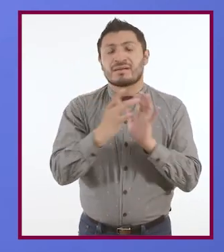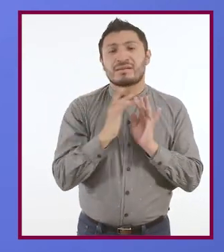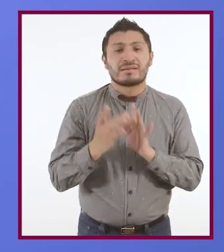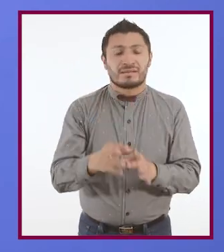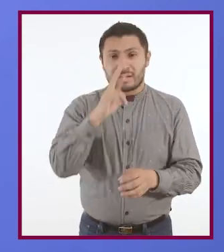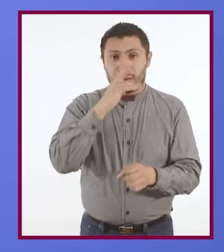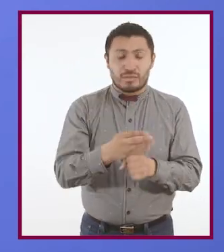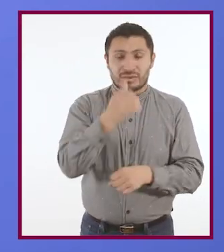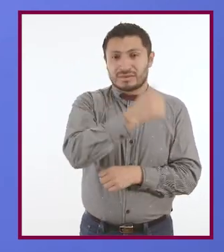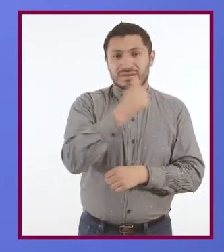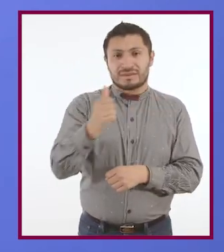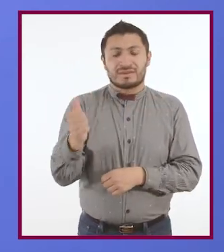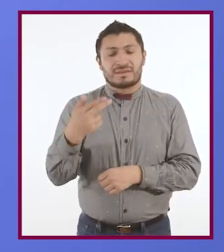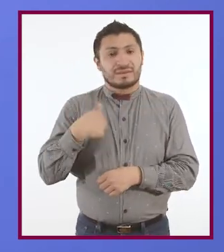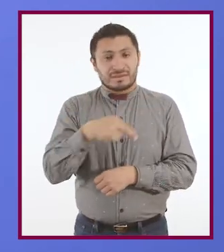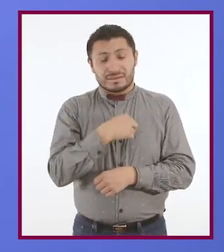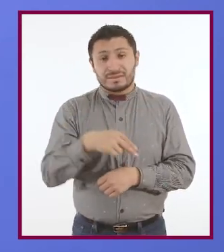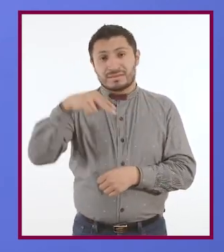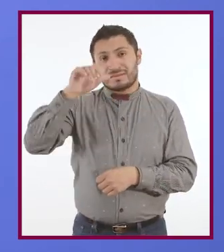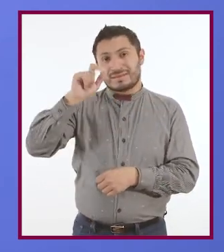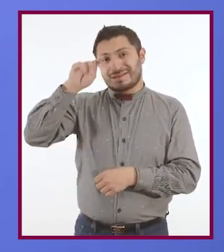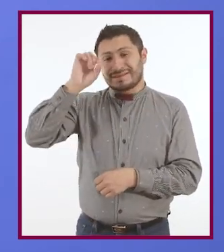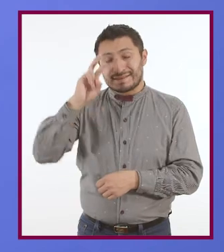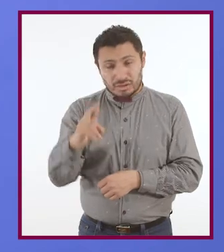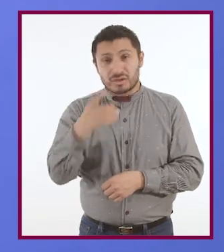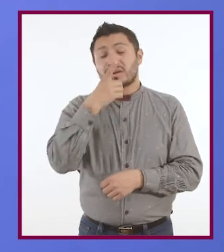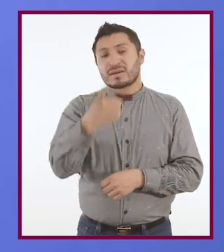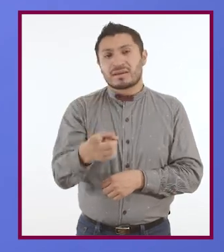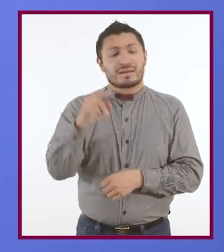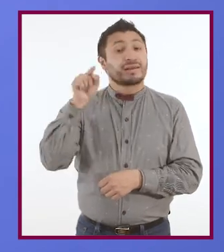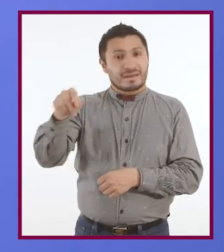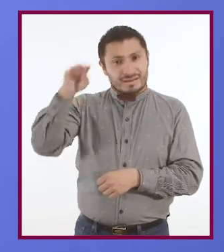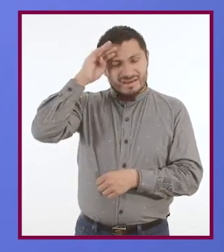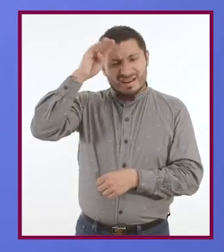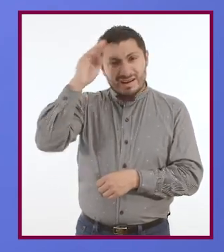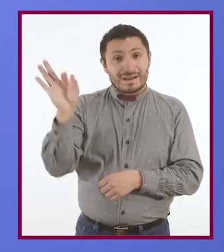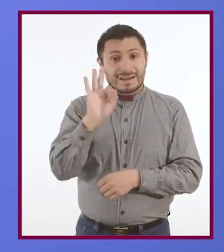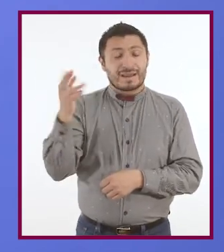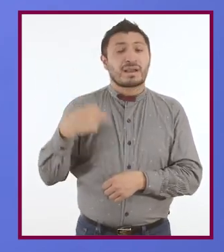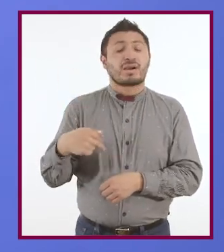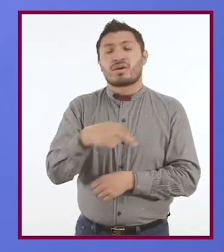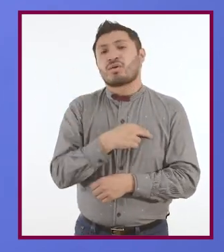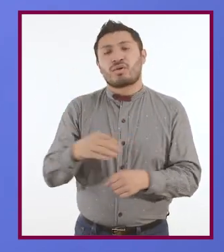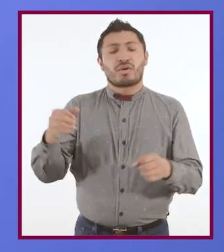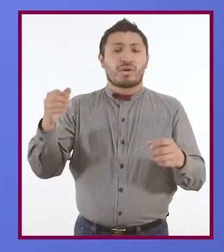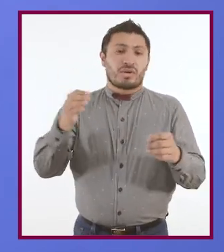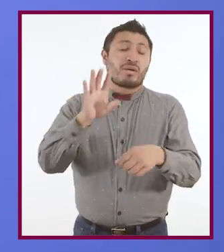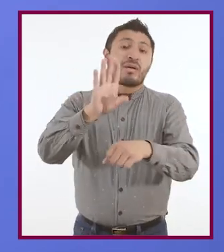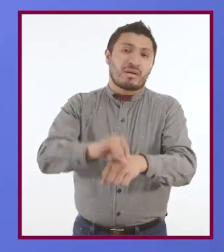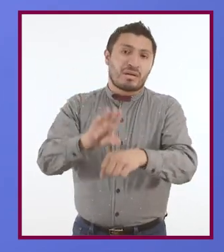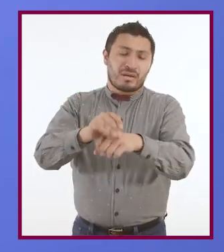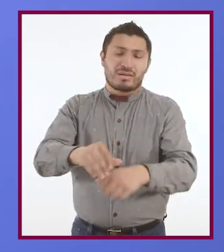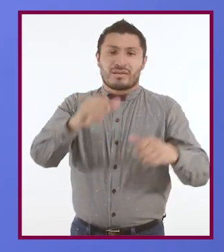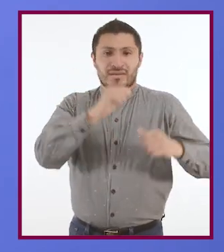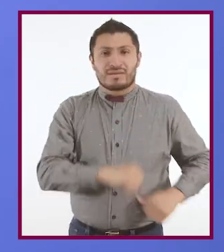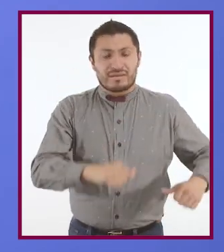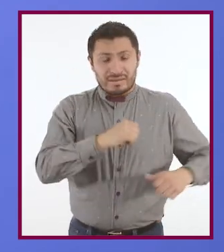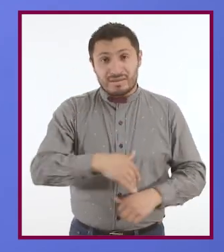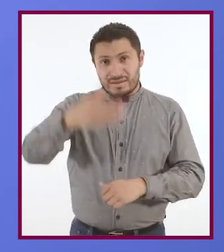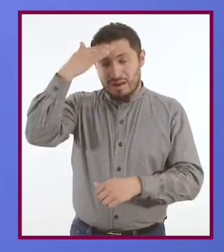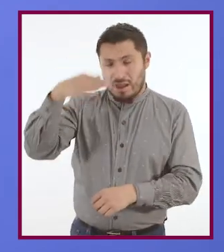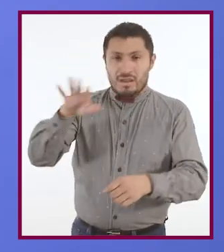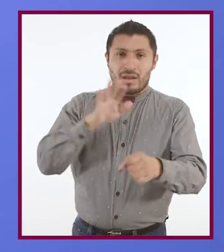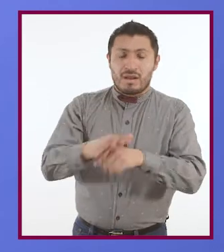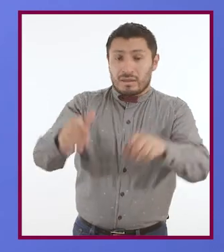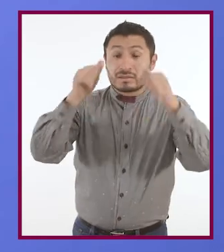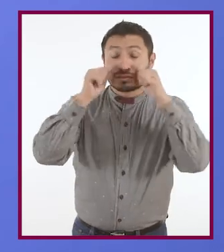de nosotros. Y Néstor nos dice lo siguiente. Él piensa que si nosotros dejamos que las autoridades sepan o estén al